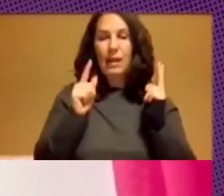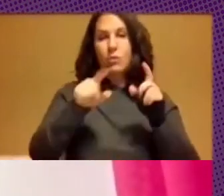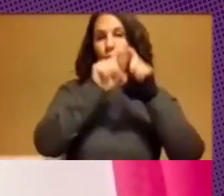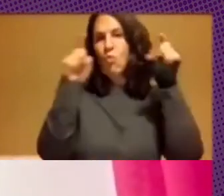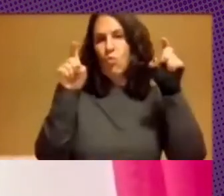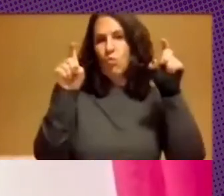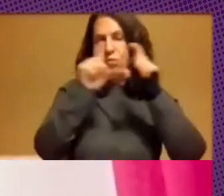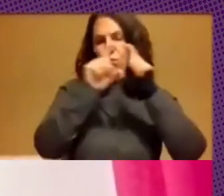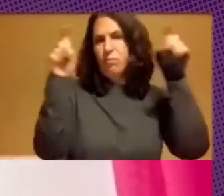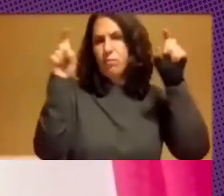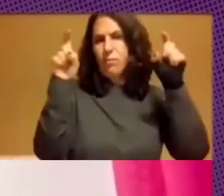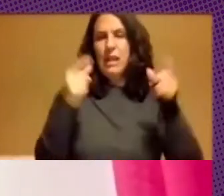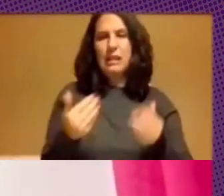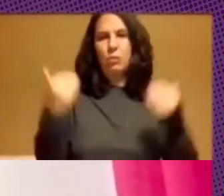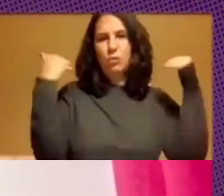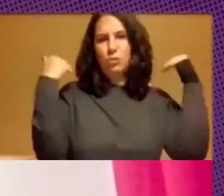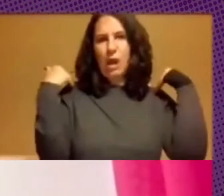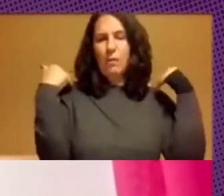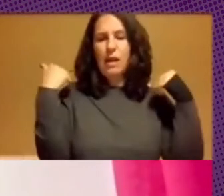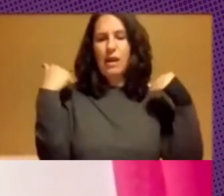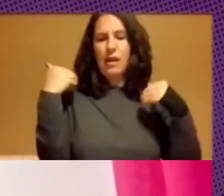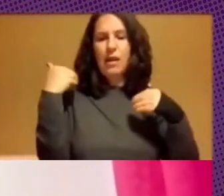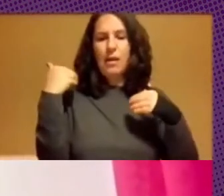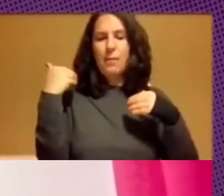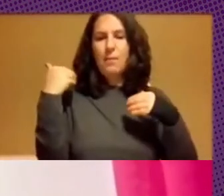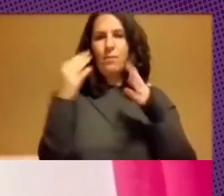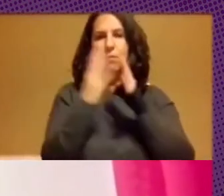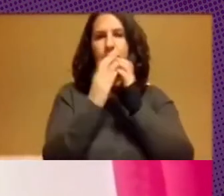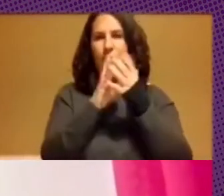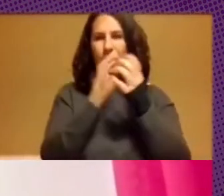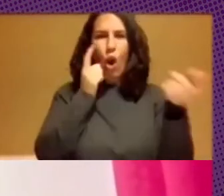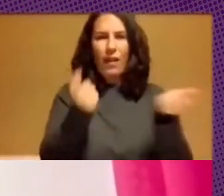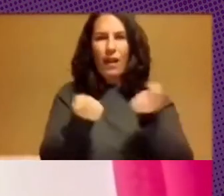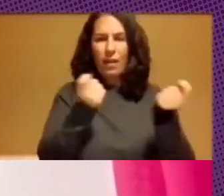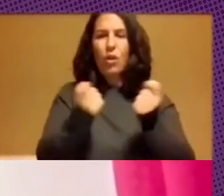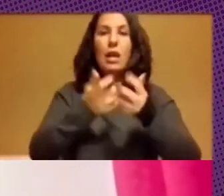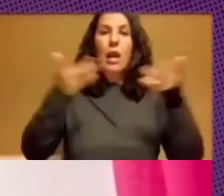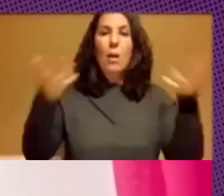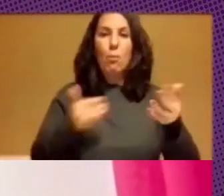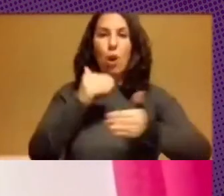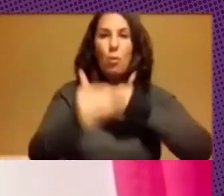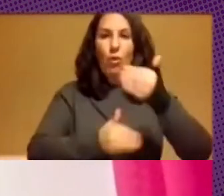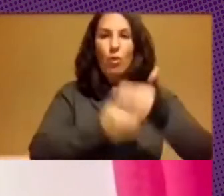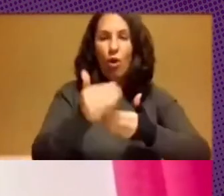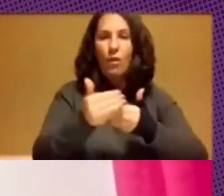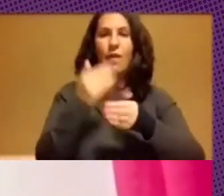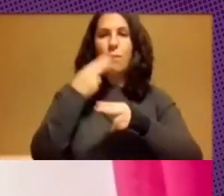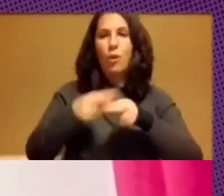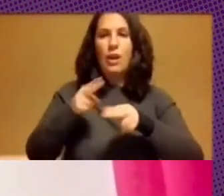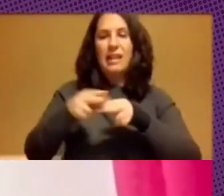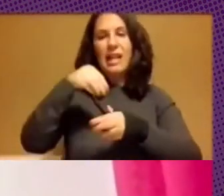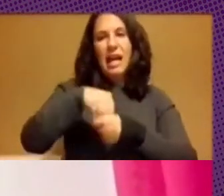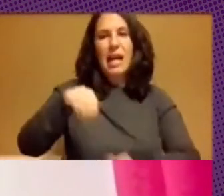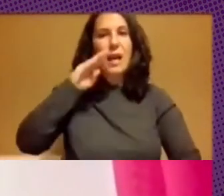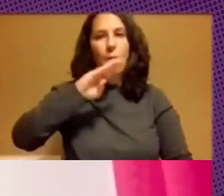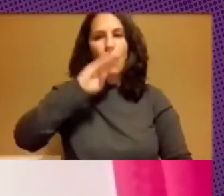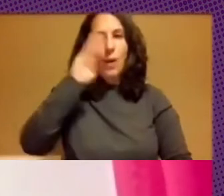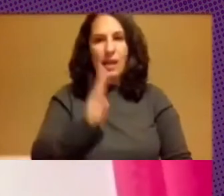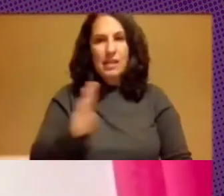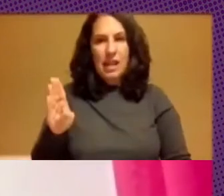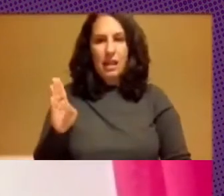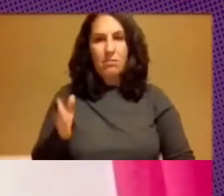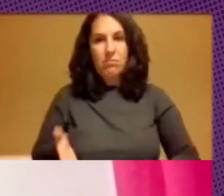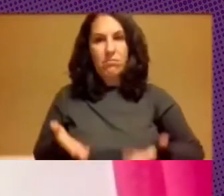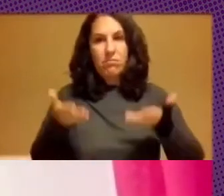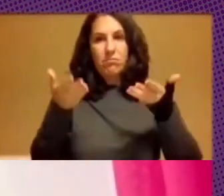responsable de la coordinación y promoción de la política en Brasil y David